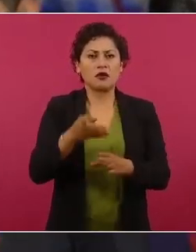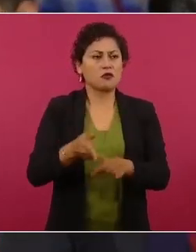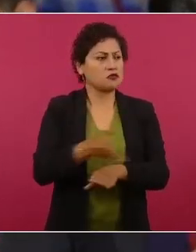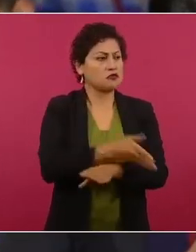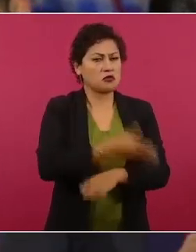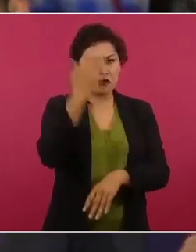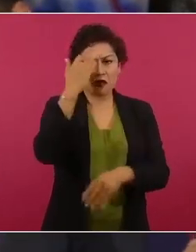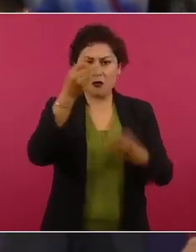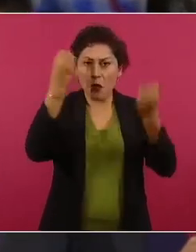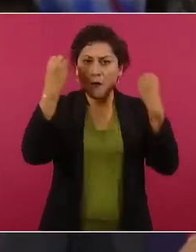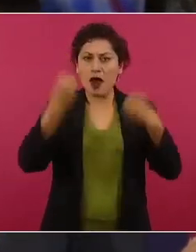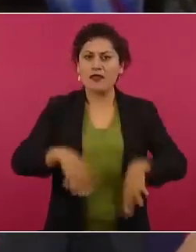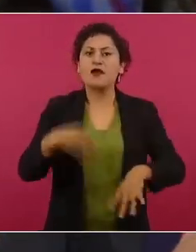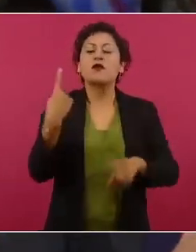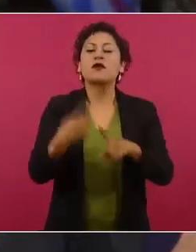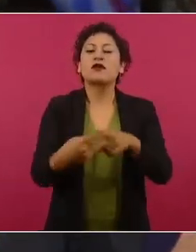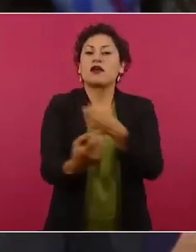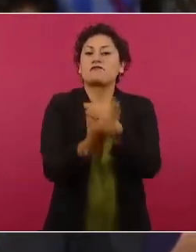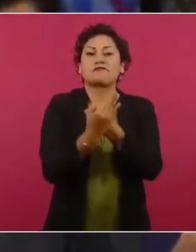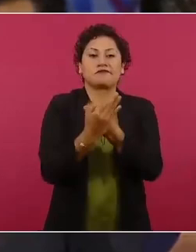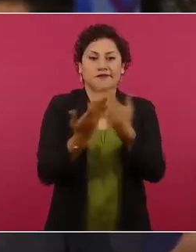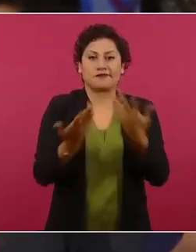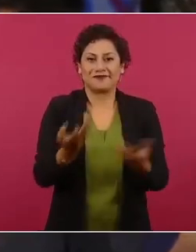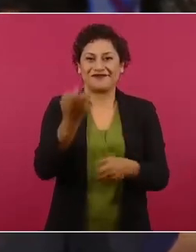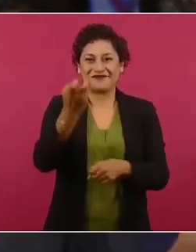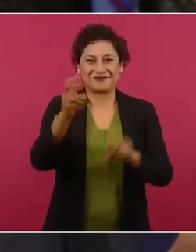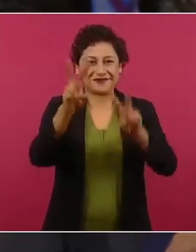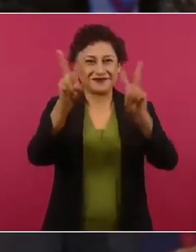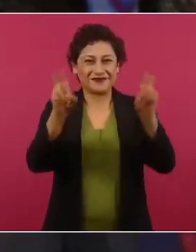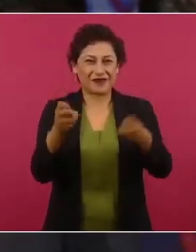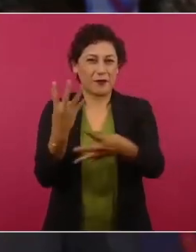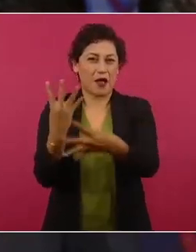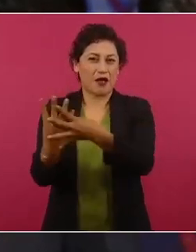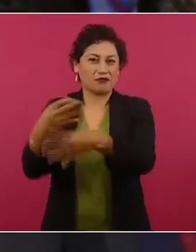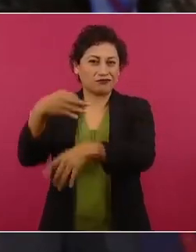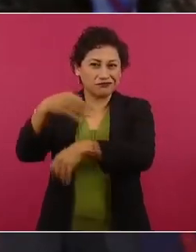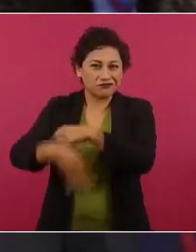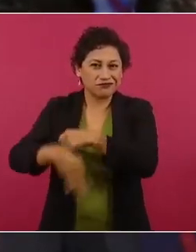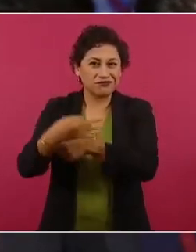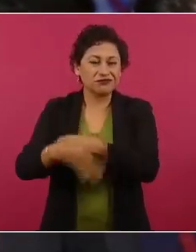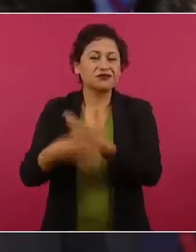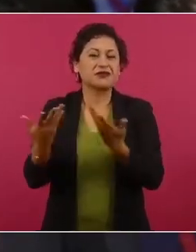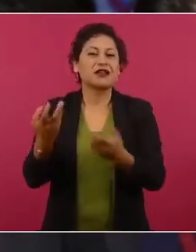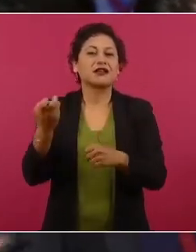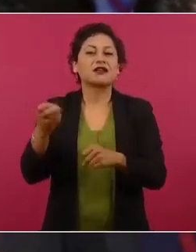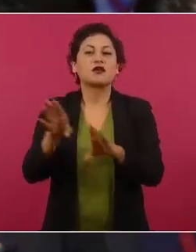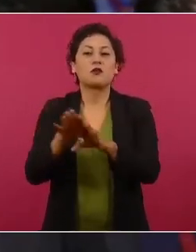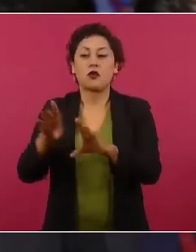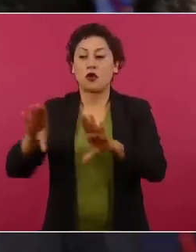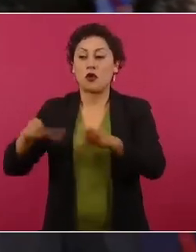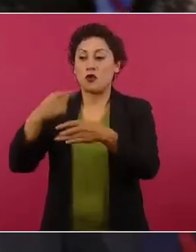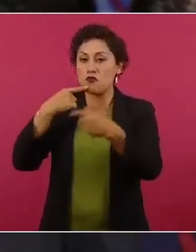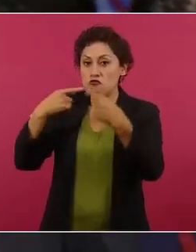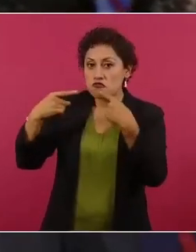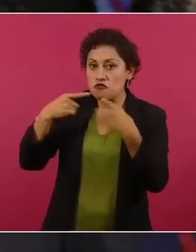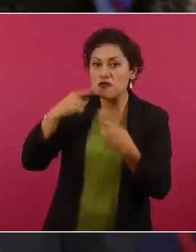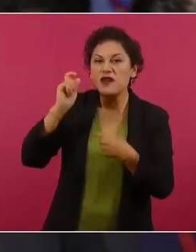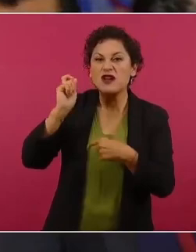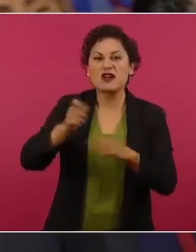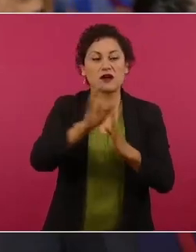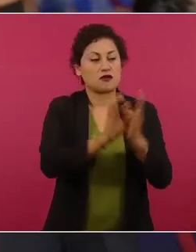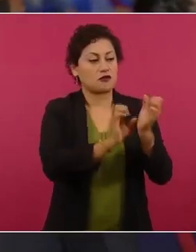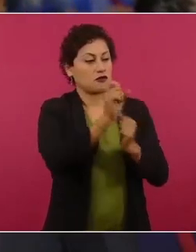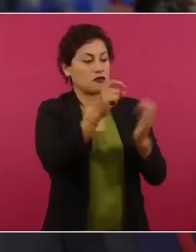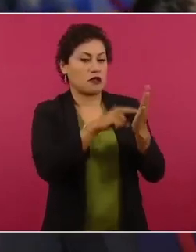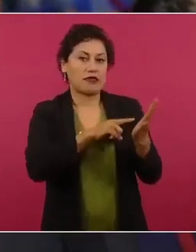por esta medida cautelar, que es parte de lo que se discute, la inconstitucionalidad en cuanto a la violación de derechos humanos,